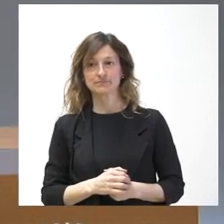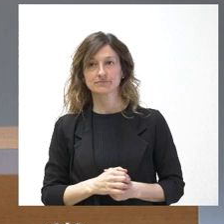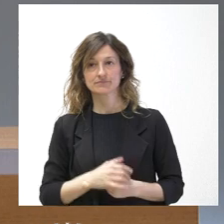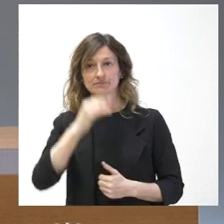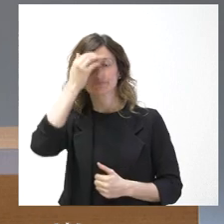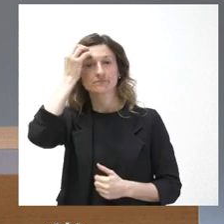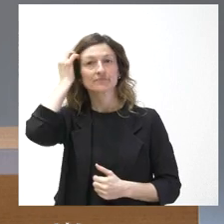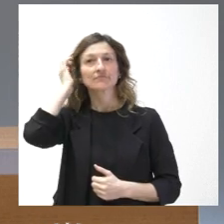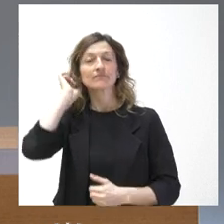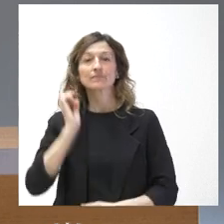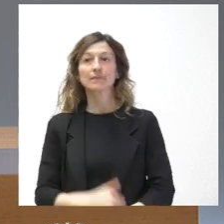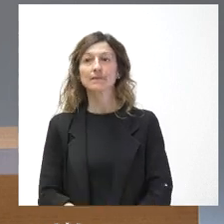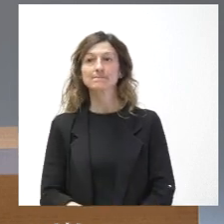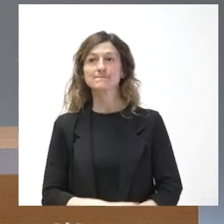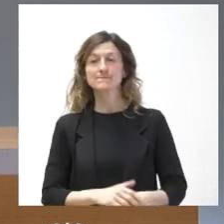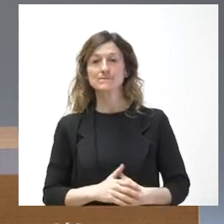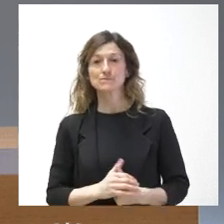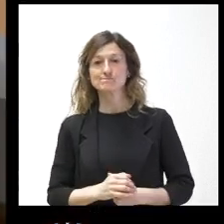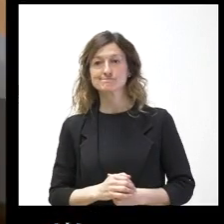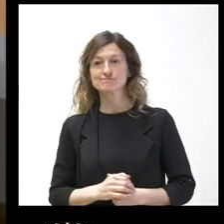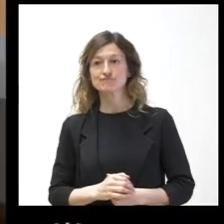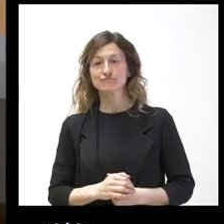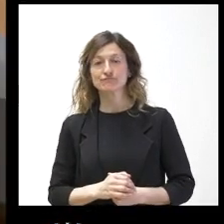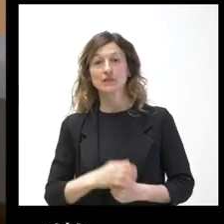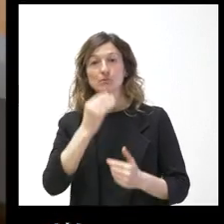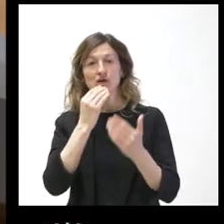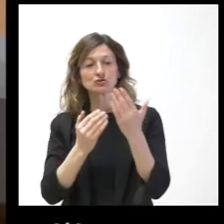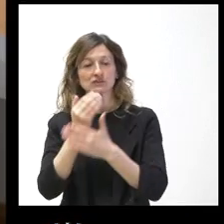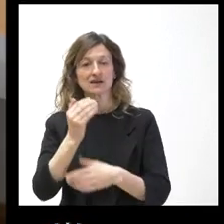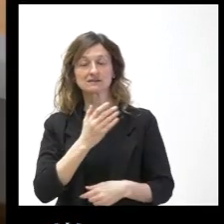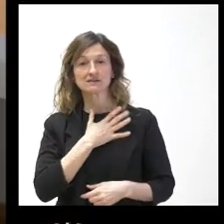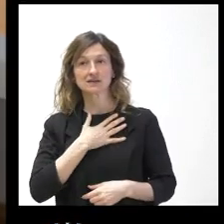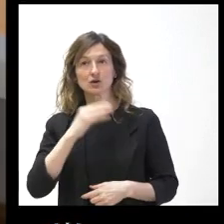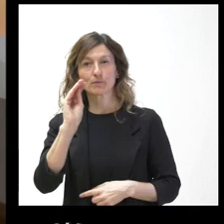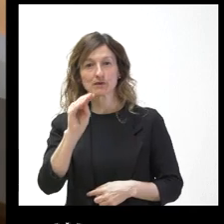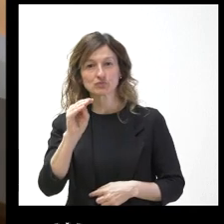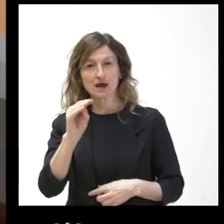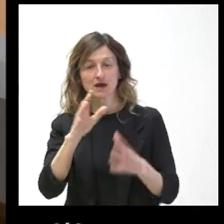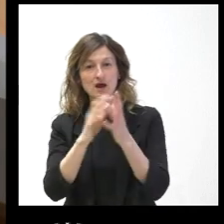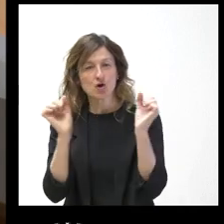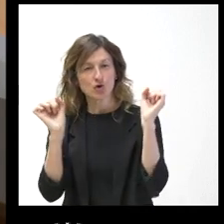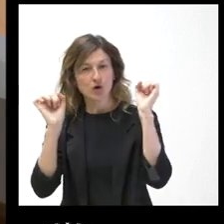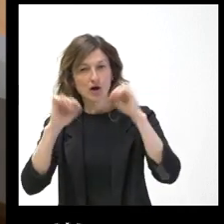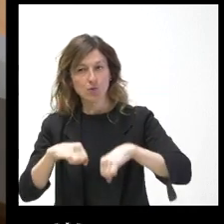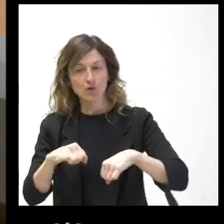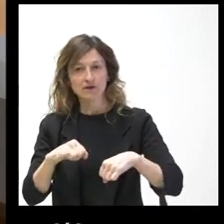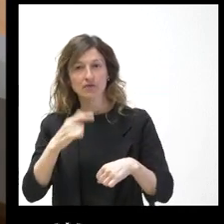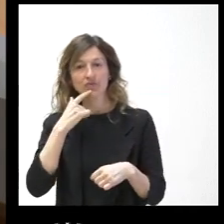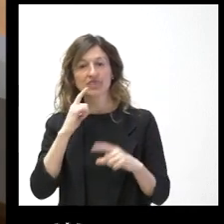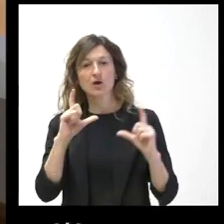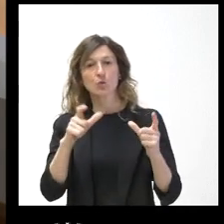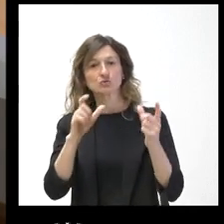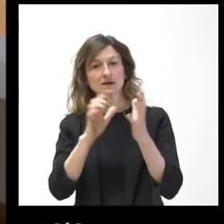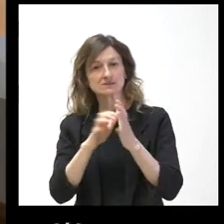Sí, hola. Sí, hola. Buenos días. Quería preguntarle sobre el consenso al que alude la Junta de